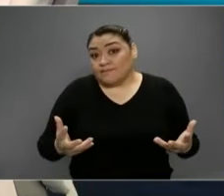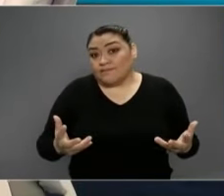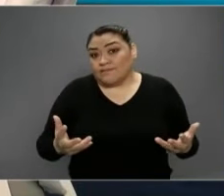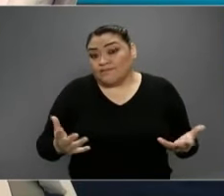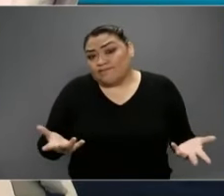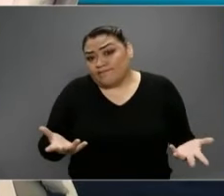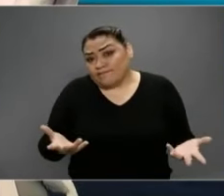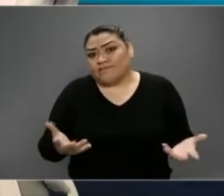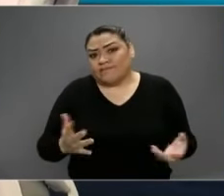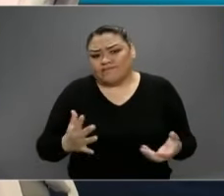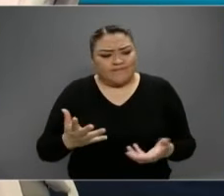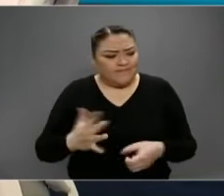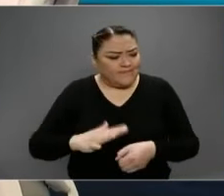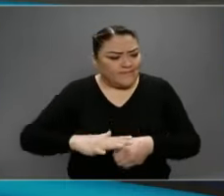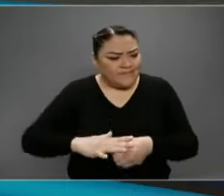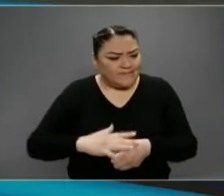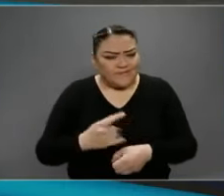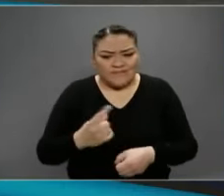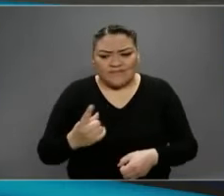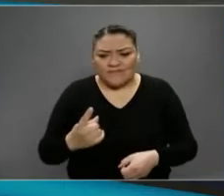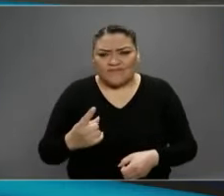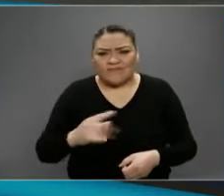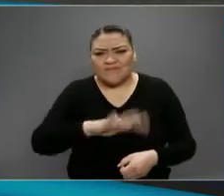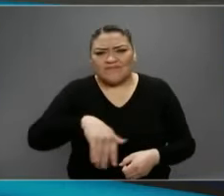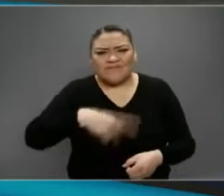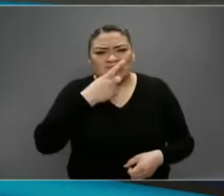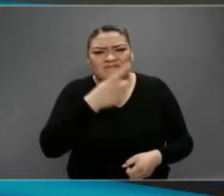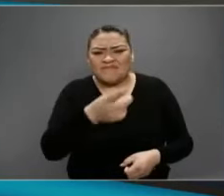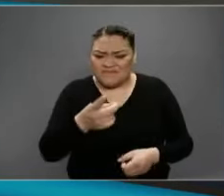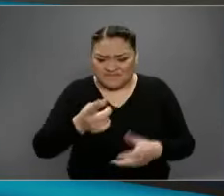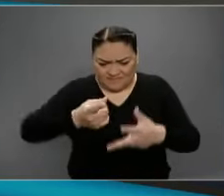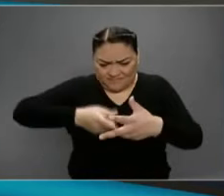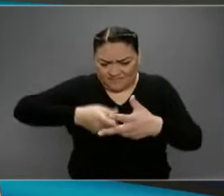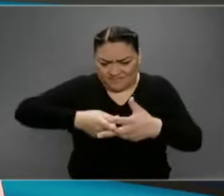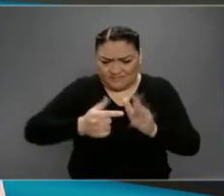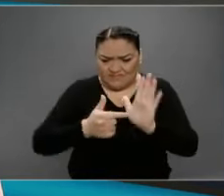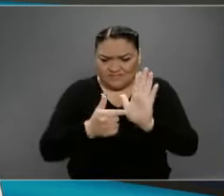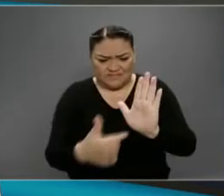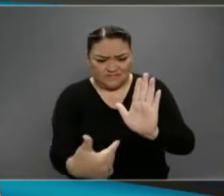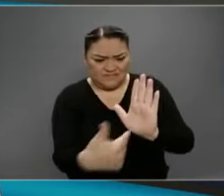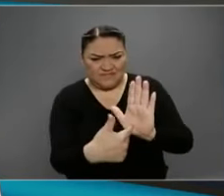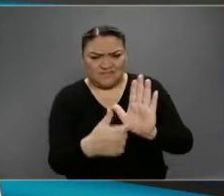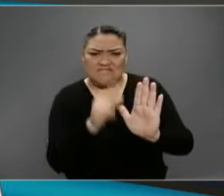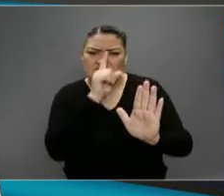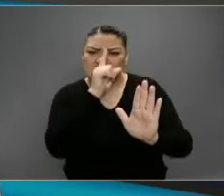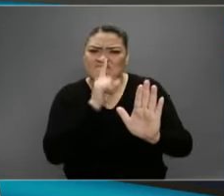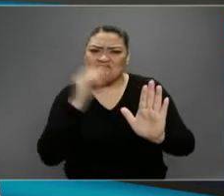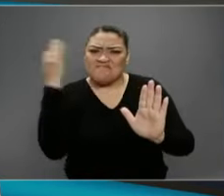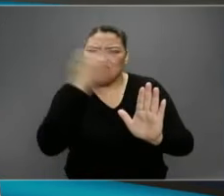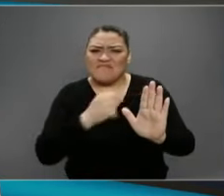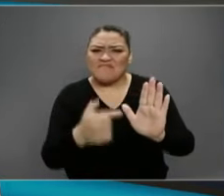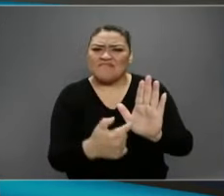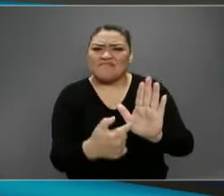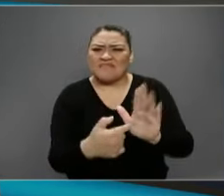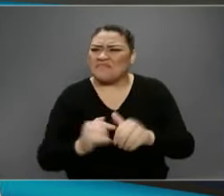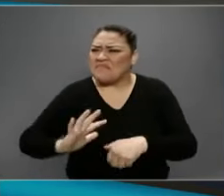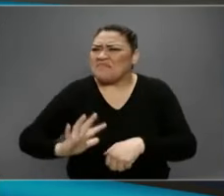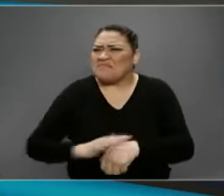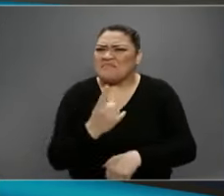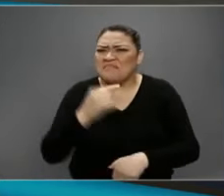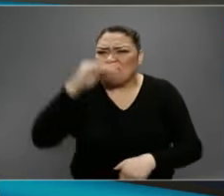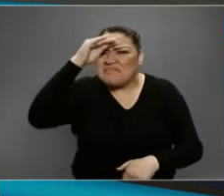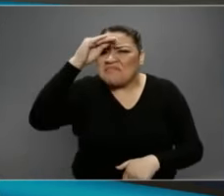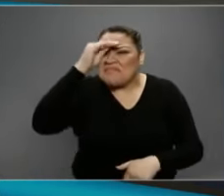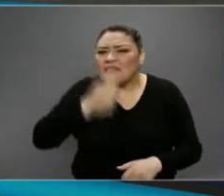¿Por qué creer que los números no son reales? Primero porque se tiene